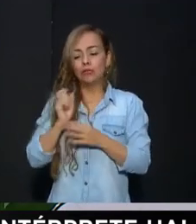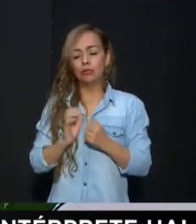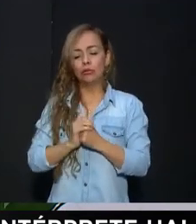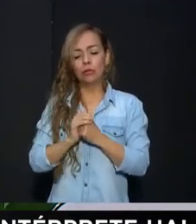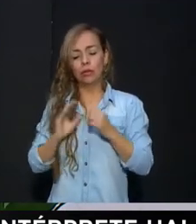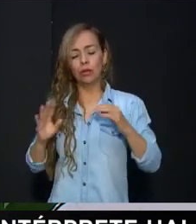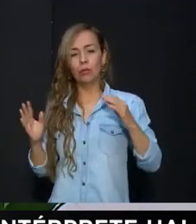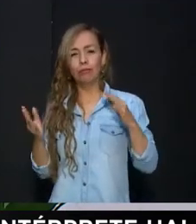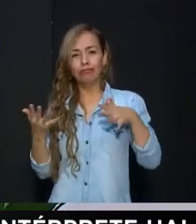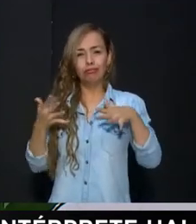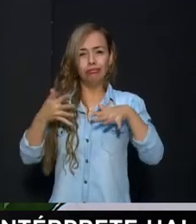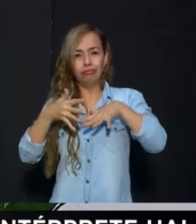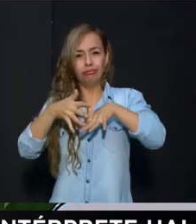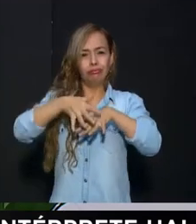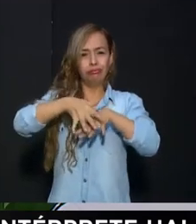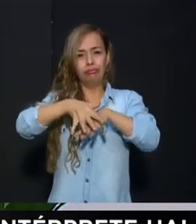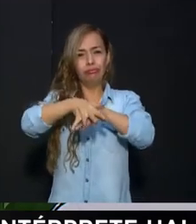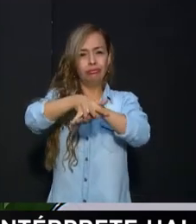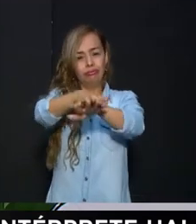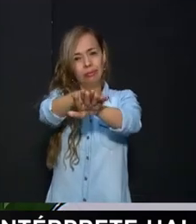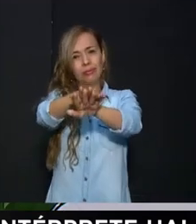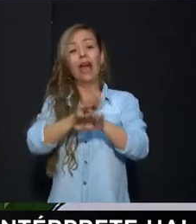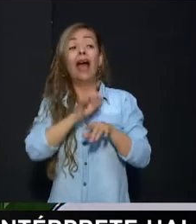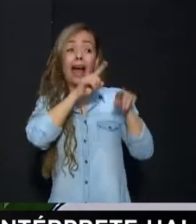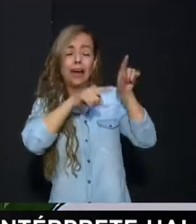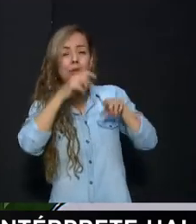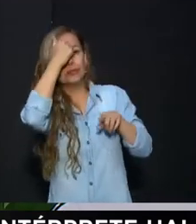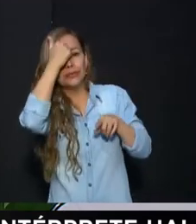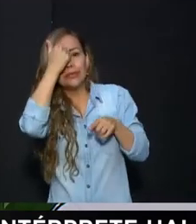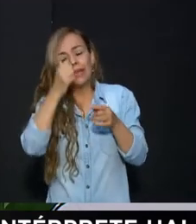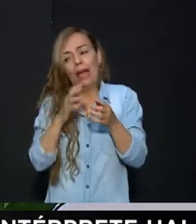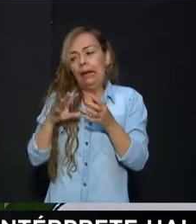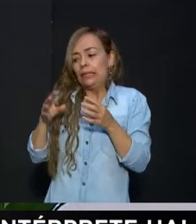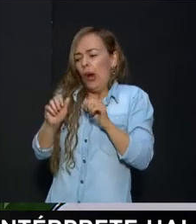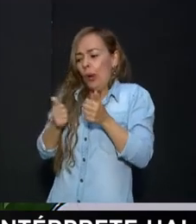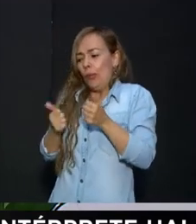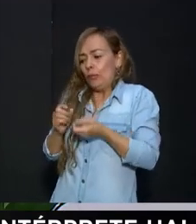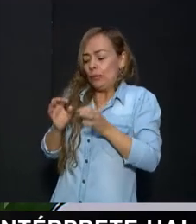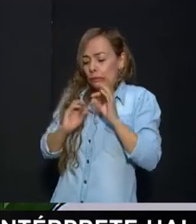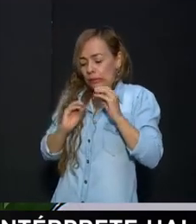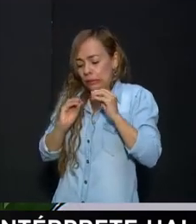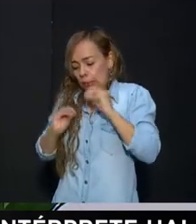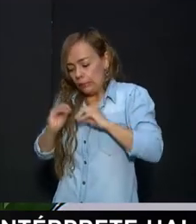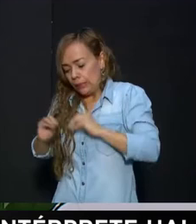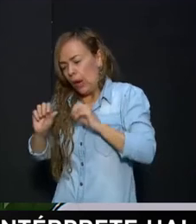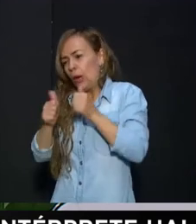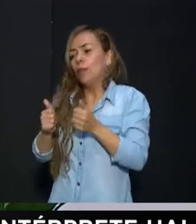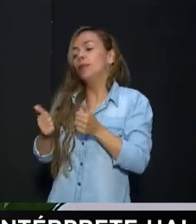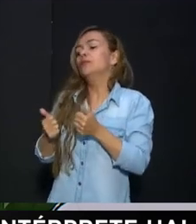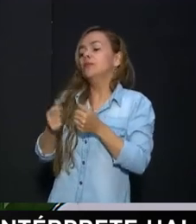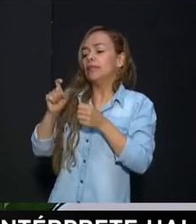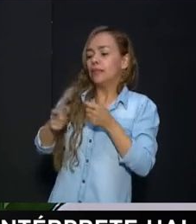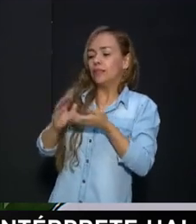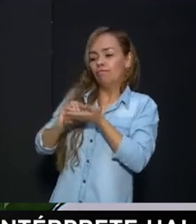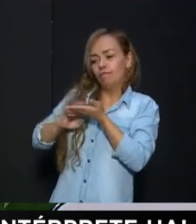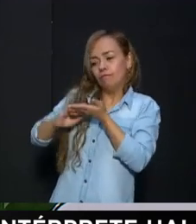enviar esos talleres Para esto Y ahora dicen Bueno puede que se les vaya la mano Puede que otros más corticos Pero esto es un proceso En el que nos estamos adaptando Y por eso la invitación Que